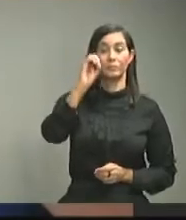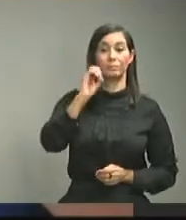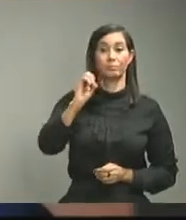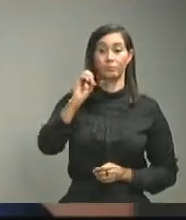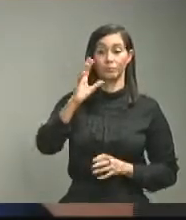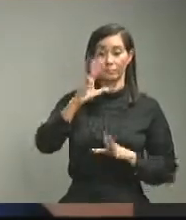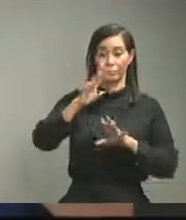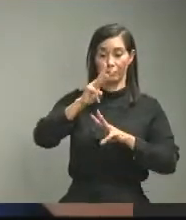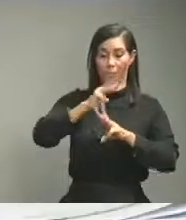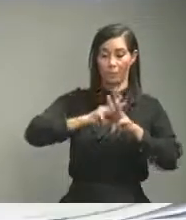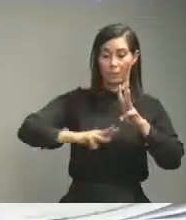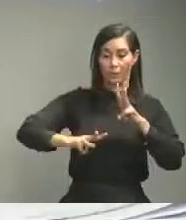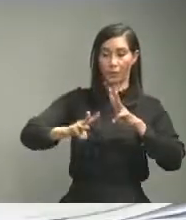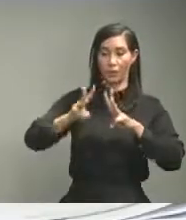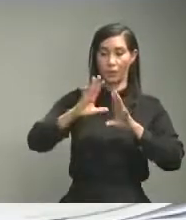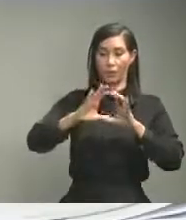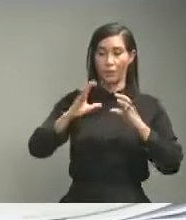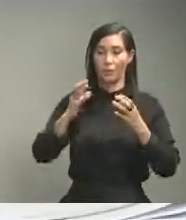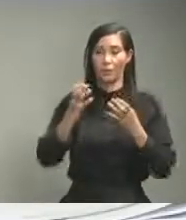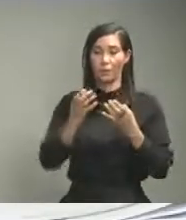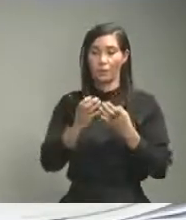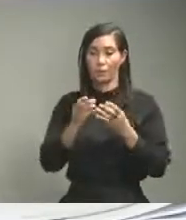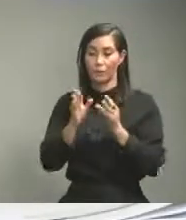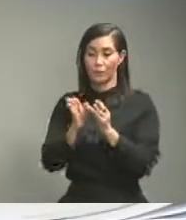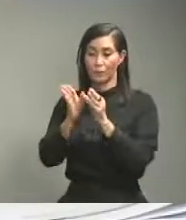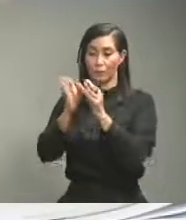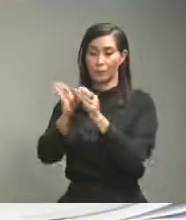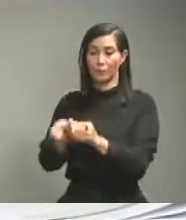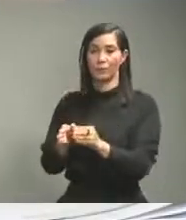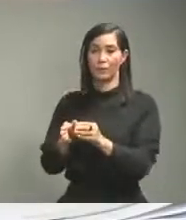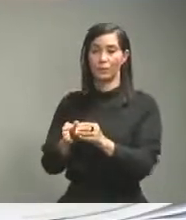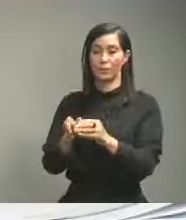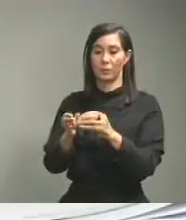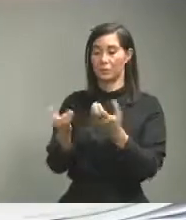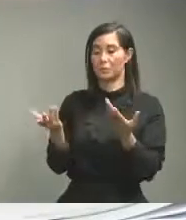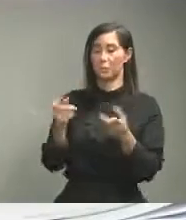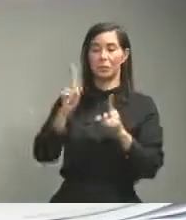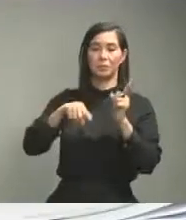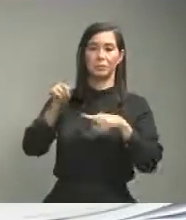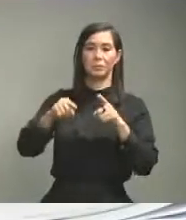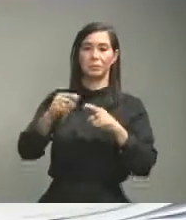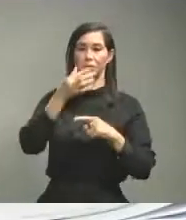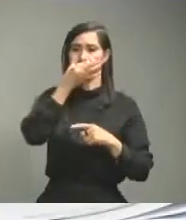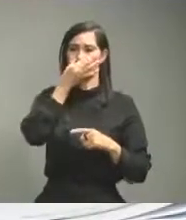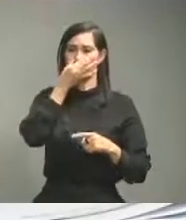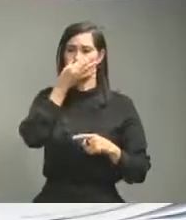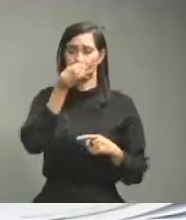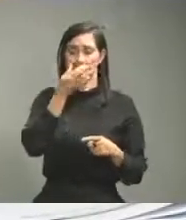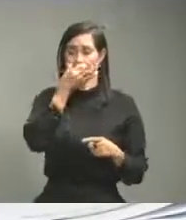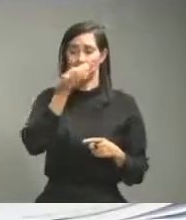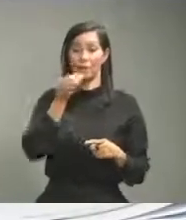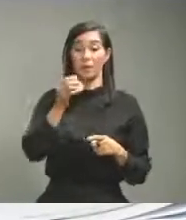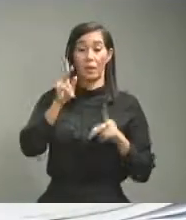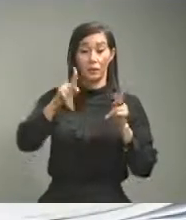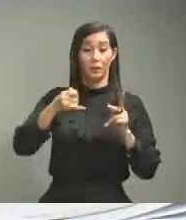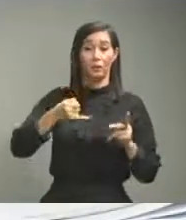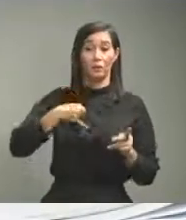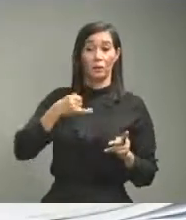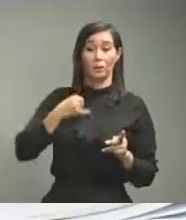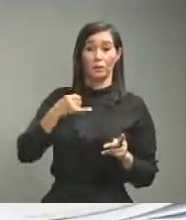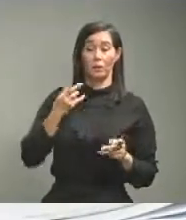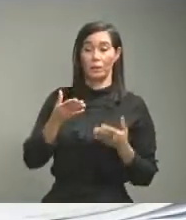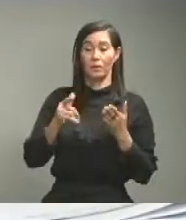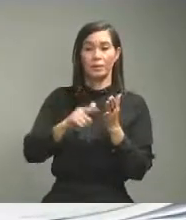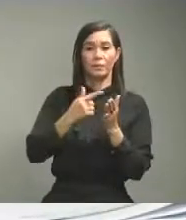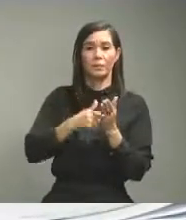pasan como un estado de influenza o gripe sobre todo en personas jóvenes de manera